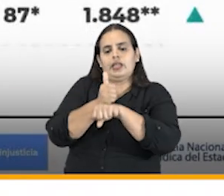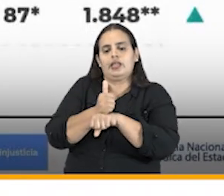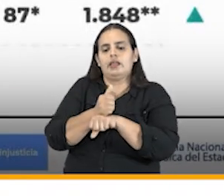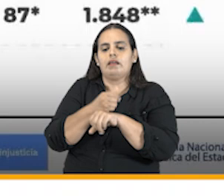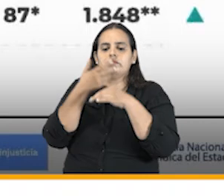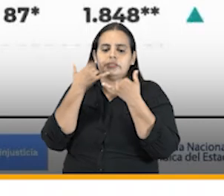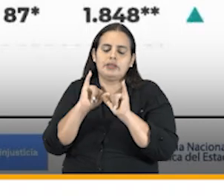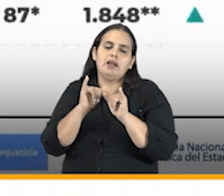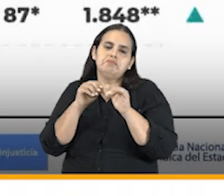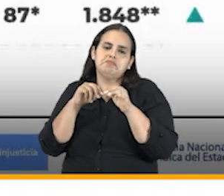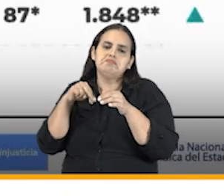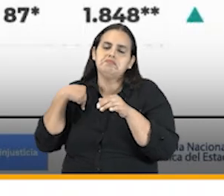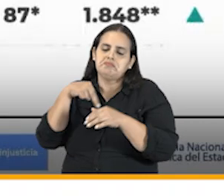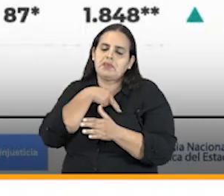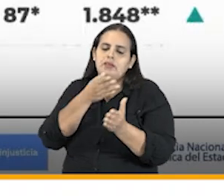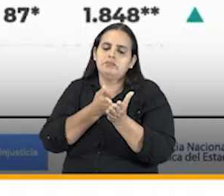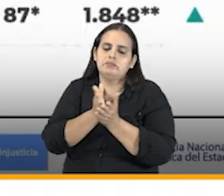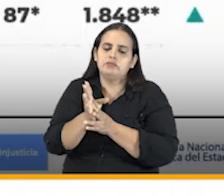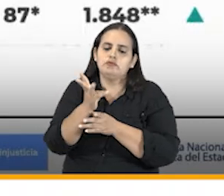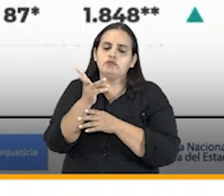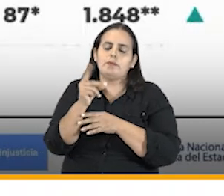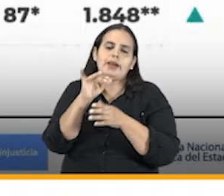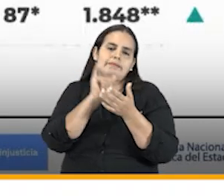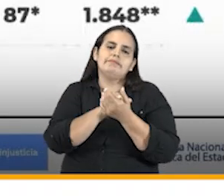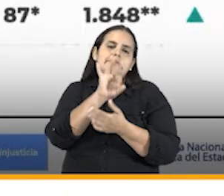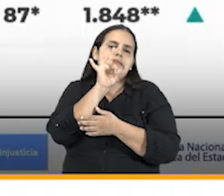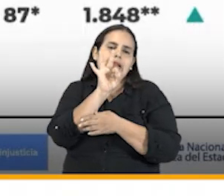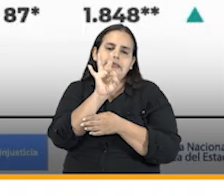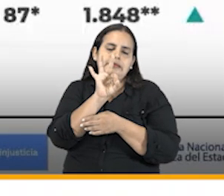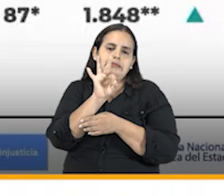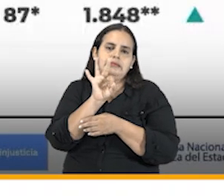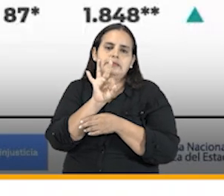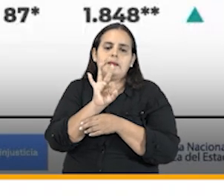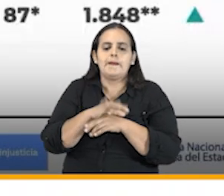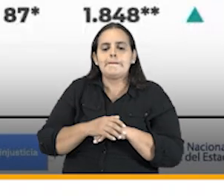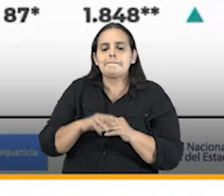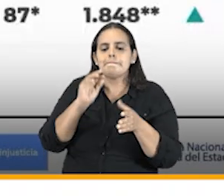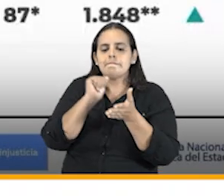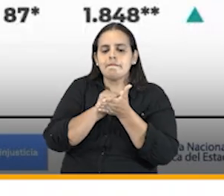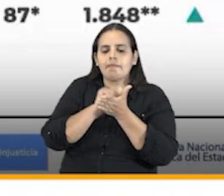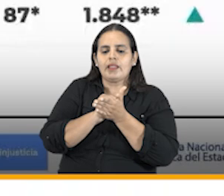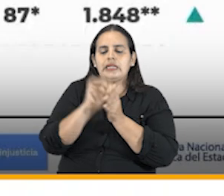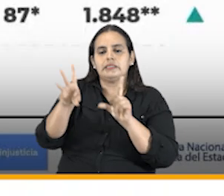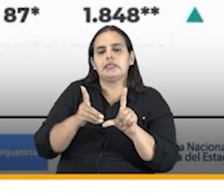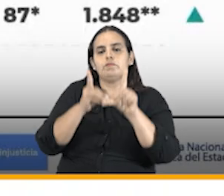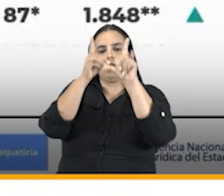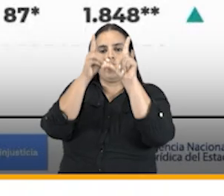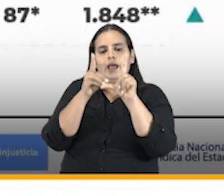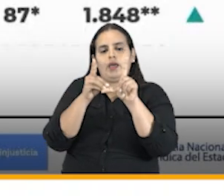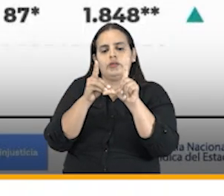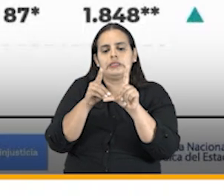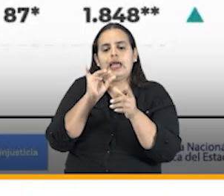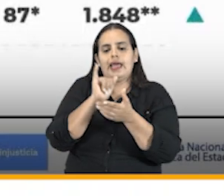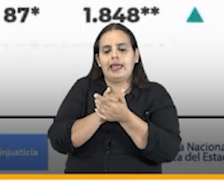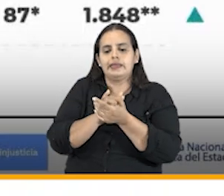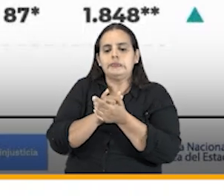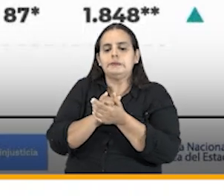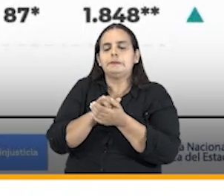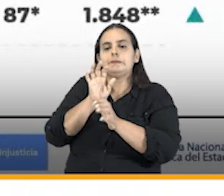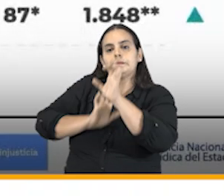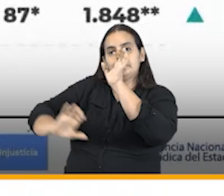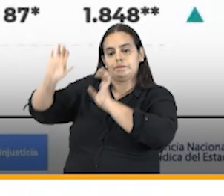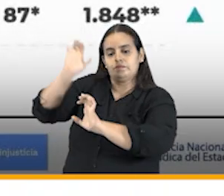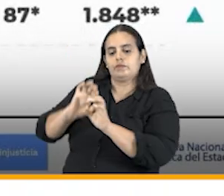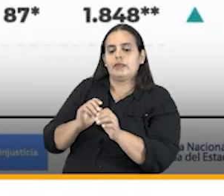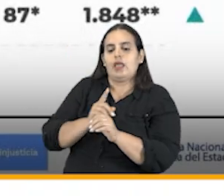jurídica conservamos el número de 3 en materia de diplomados de defensa logramos